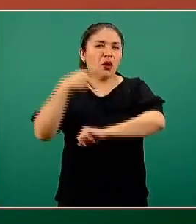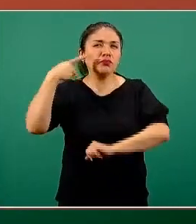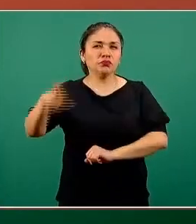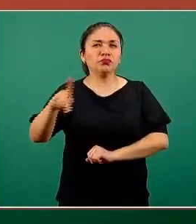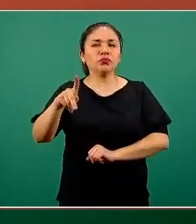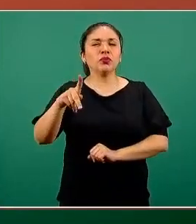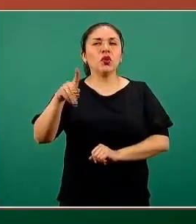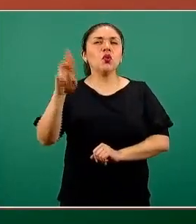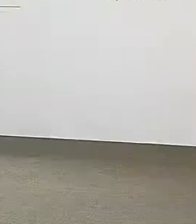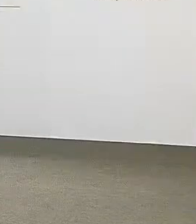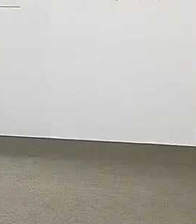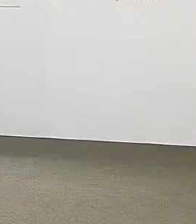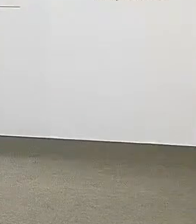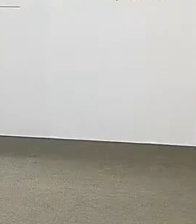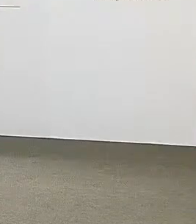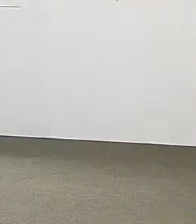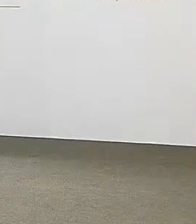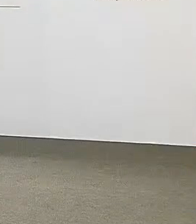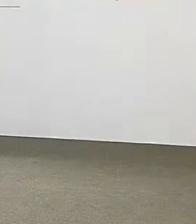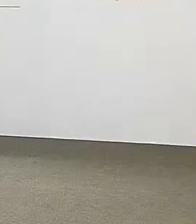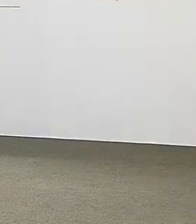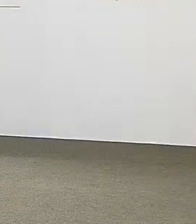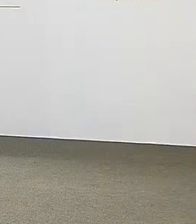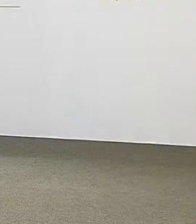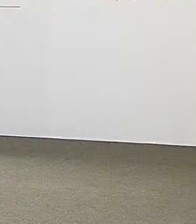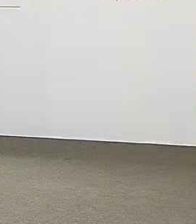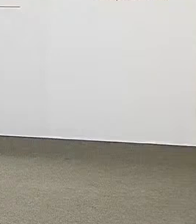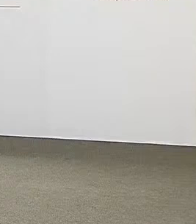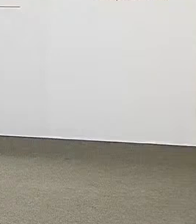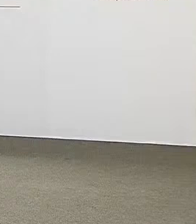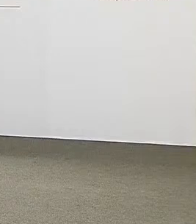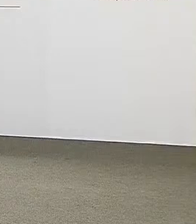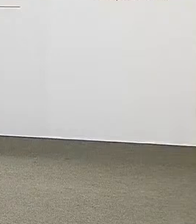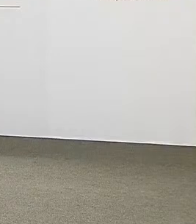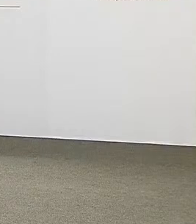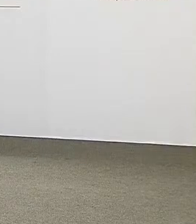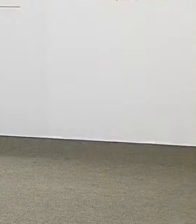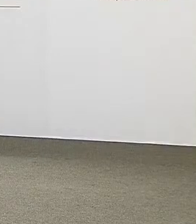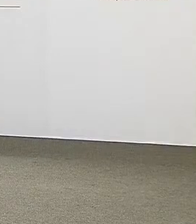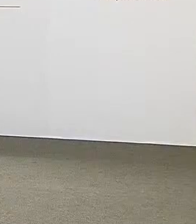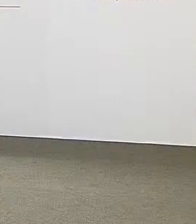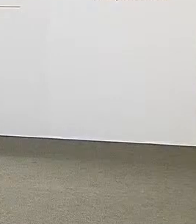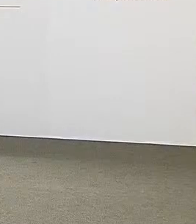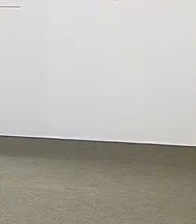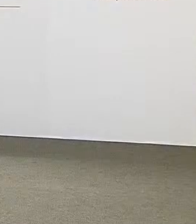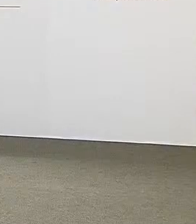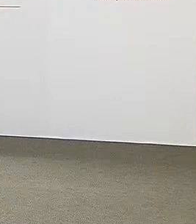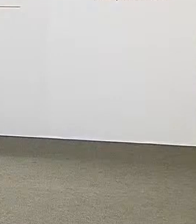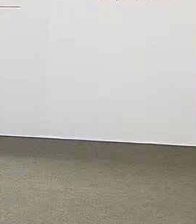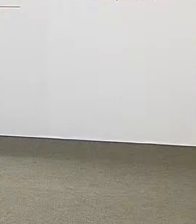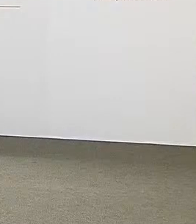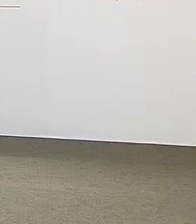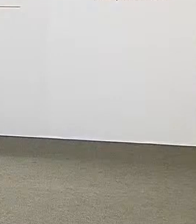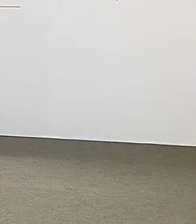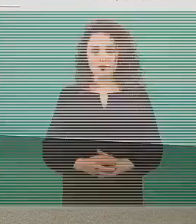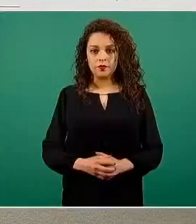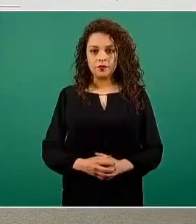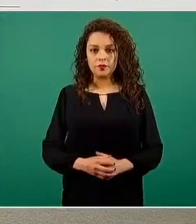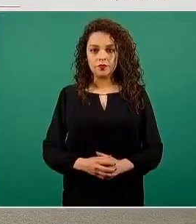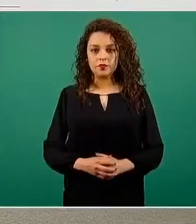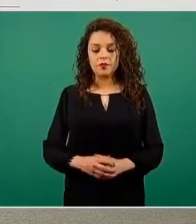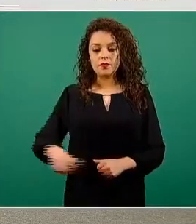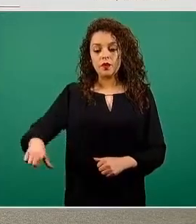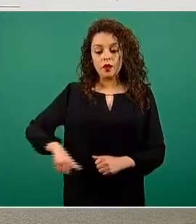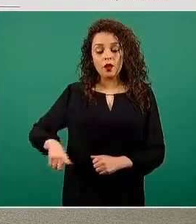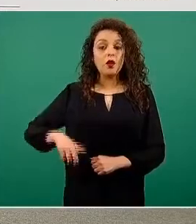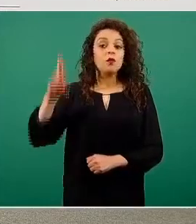Fondo Ruso de Inversiones Directas, que es la entidad gubernamental, la entidad del gobierno ruso encargada de las negociaciones, que está